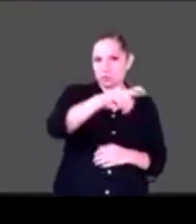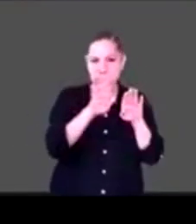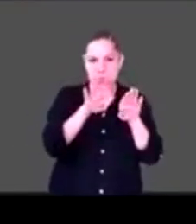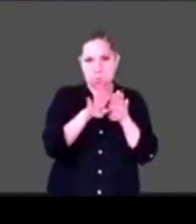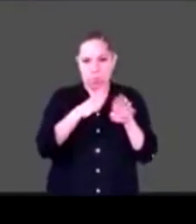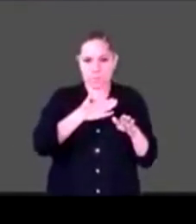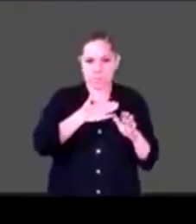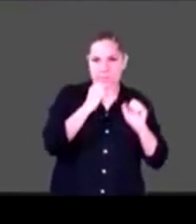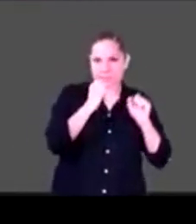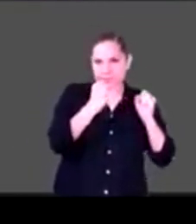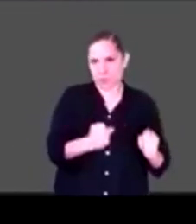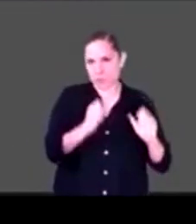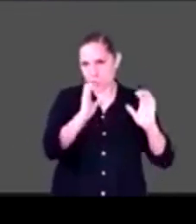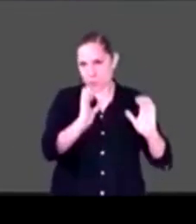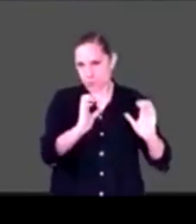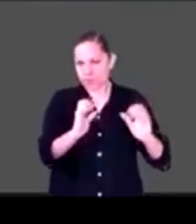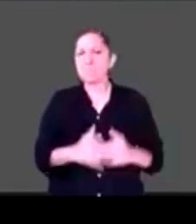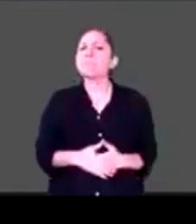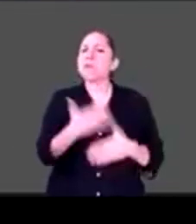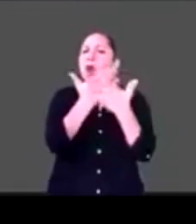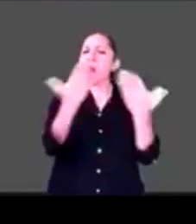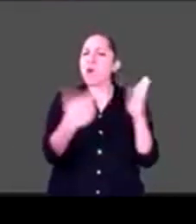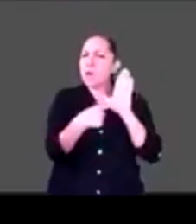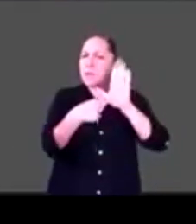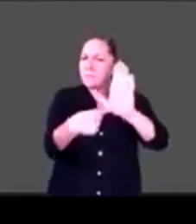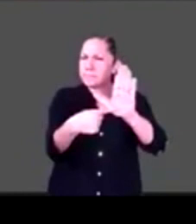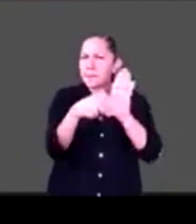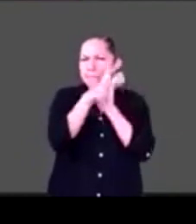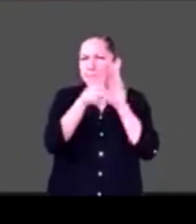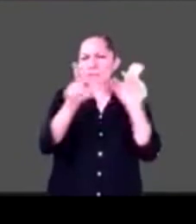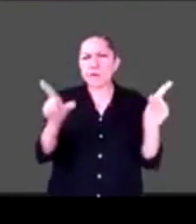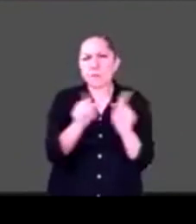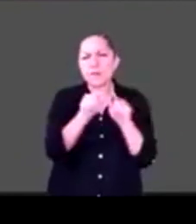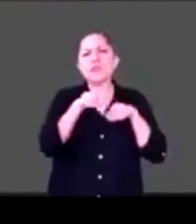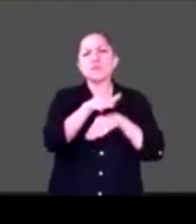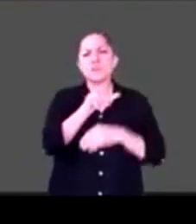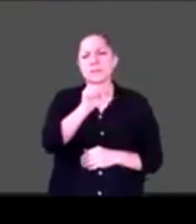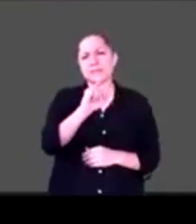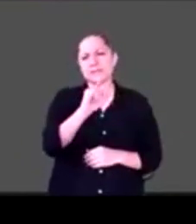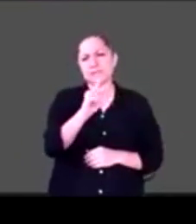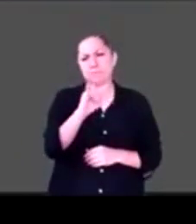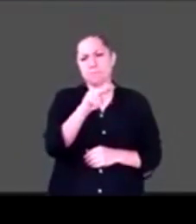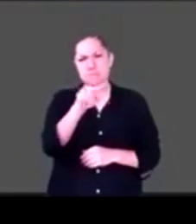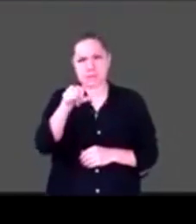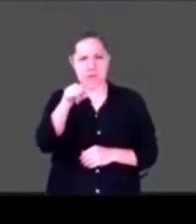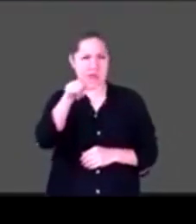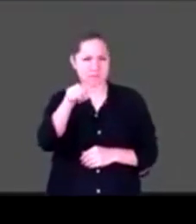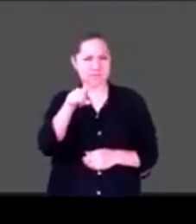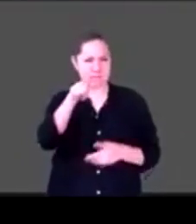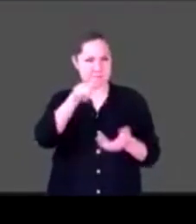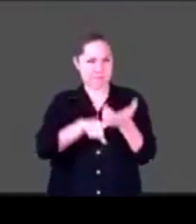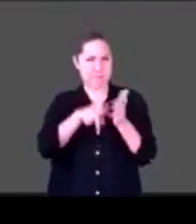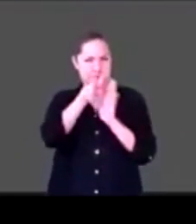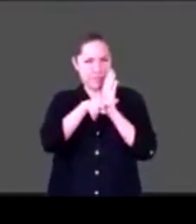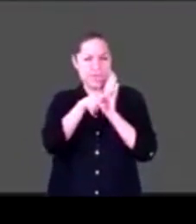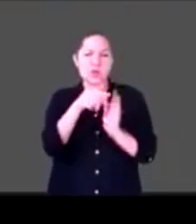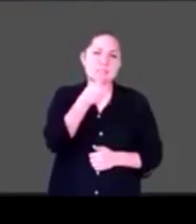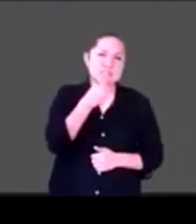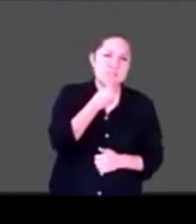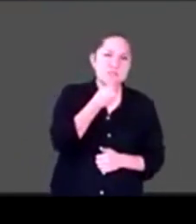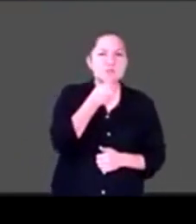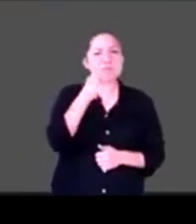pequeño video que también realizó la gente de Sipina, donde niños, niñas y adolescentes de todo el país, con alguna discapacidad